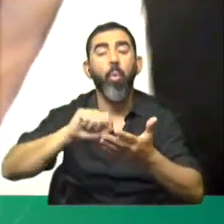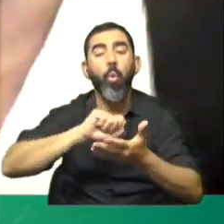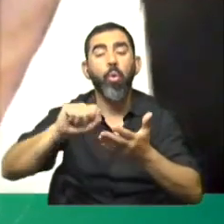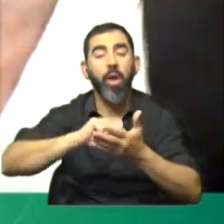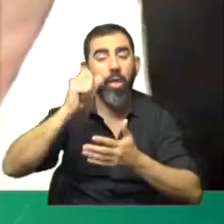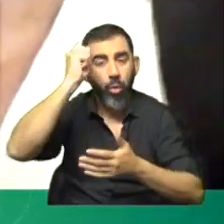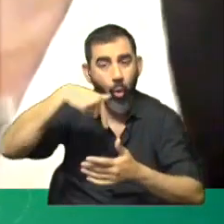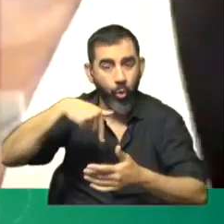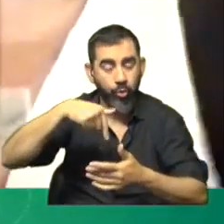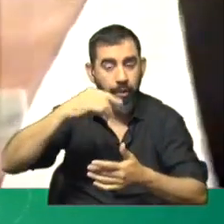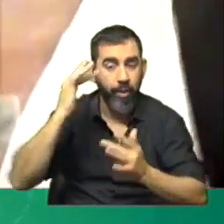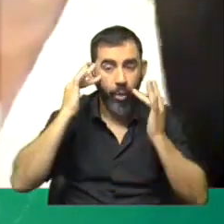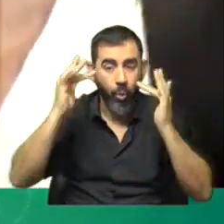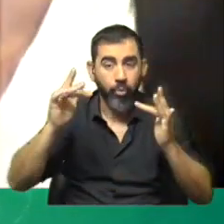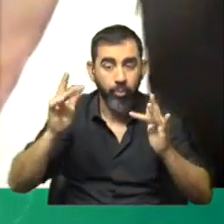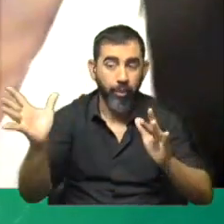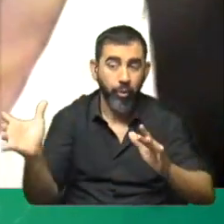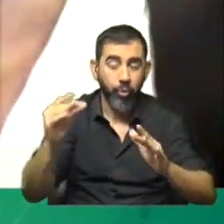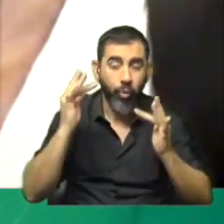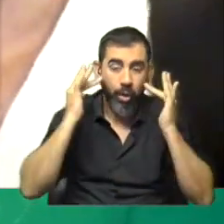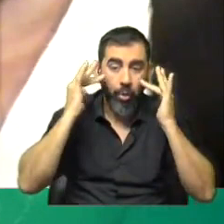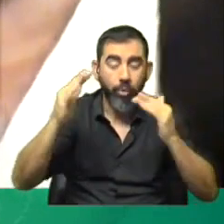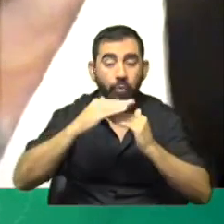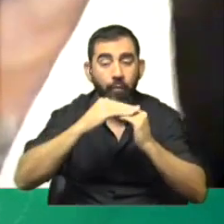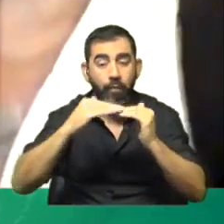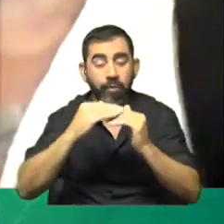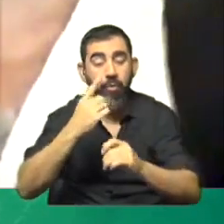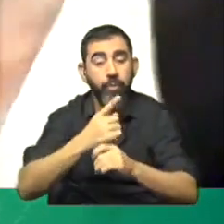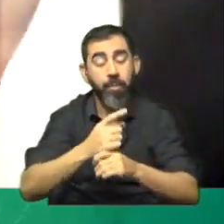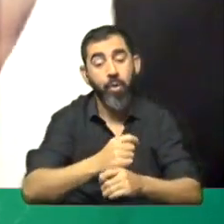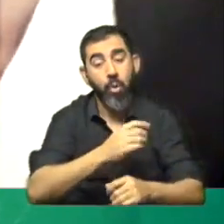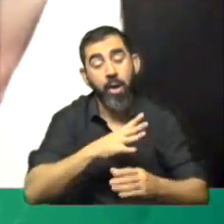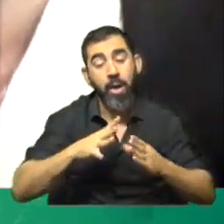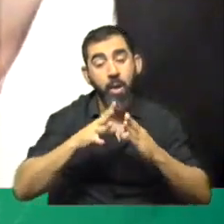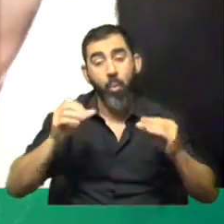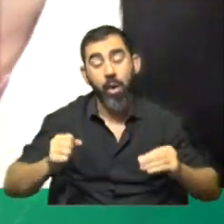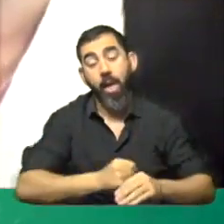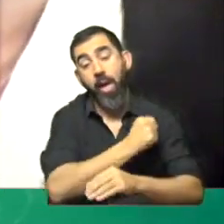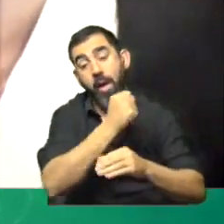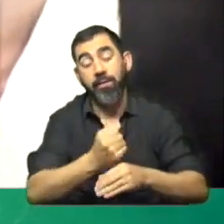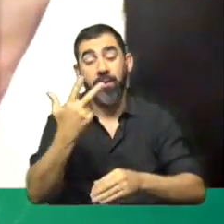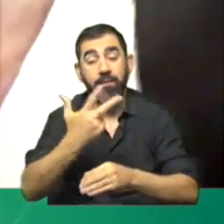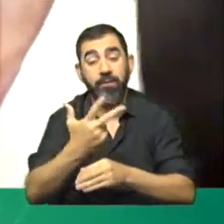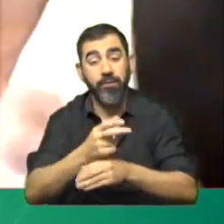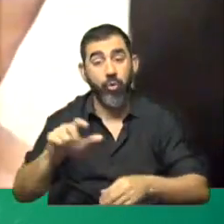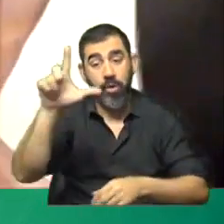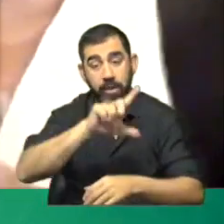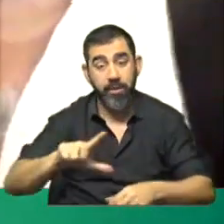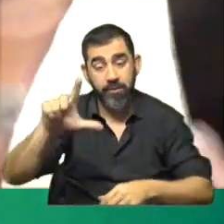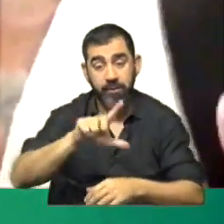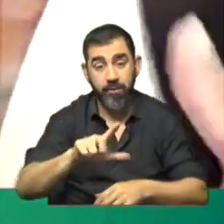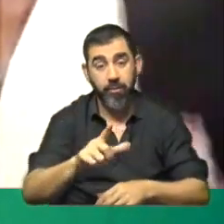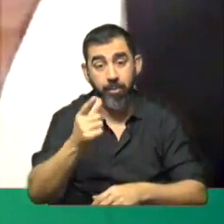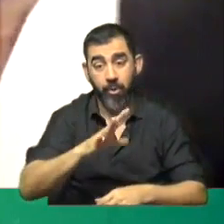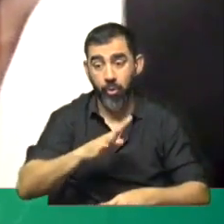plan educativo para toda la enseñanza básica, desde el primero de escuela hasta lo que actualmente es tercero del liceo, y